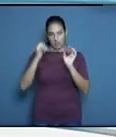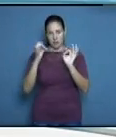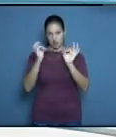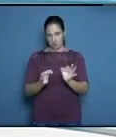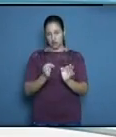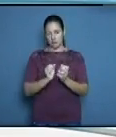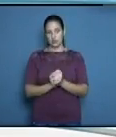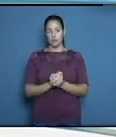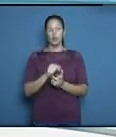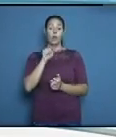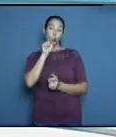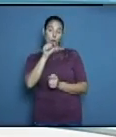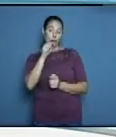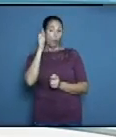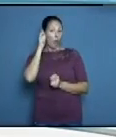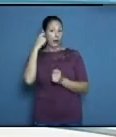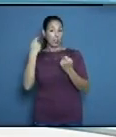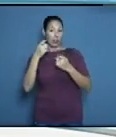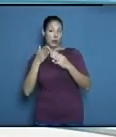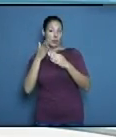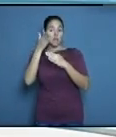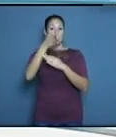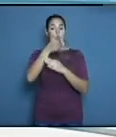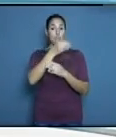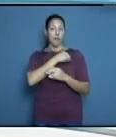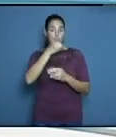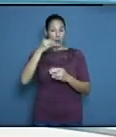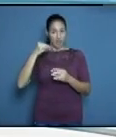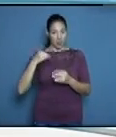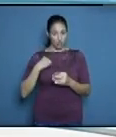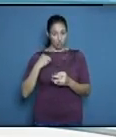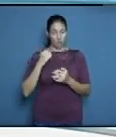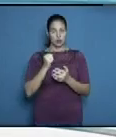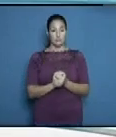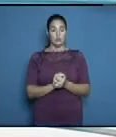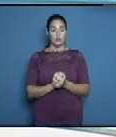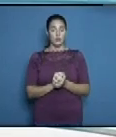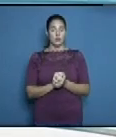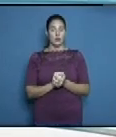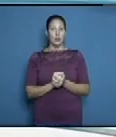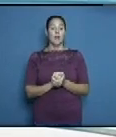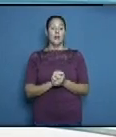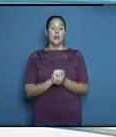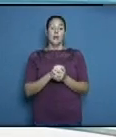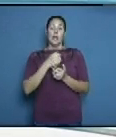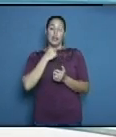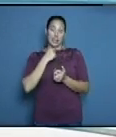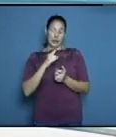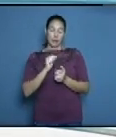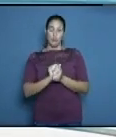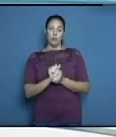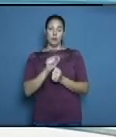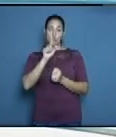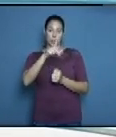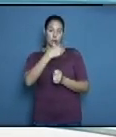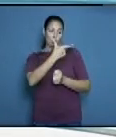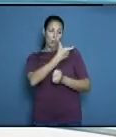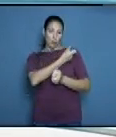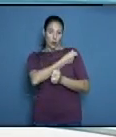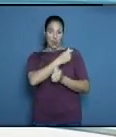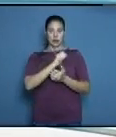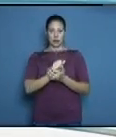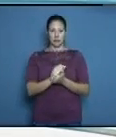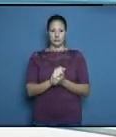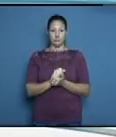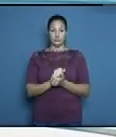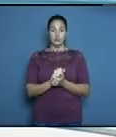al médico para que le o sea si le indicaron el PCR le indicaron el test ella si se vacuna si padeció la enfermedad no se debe